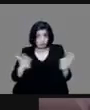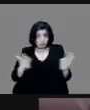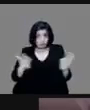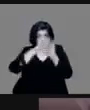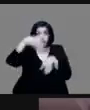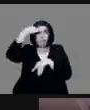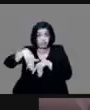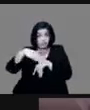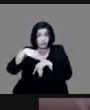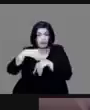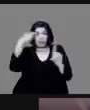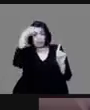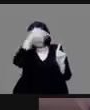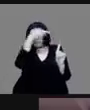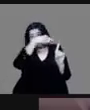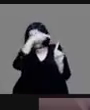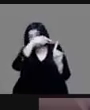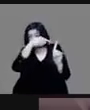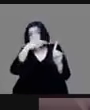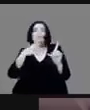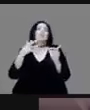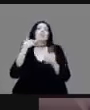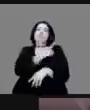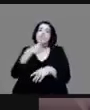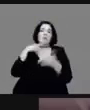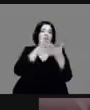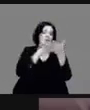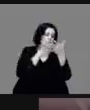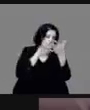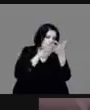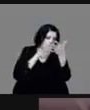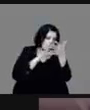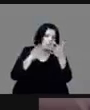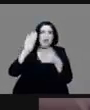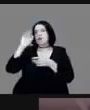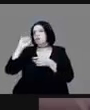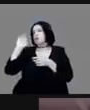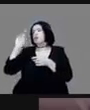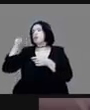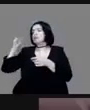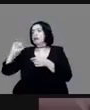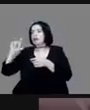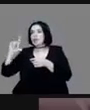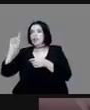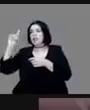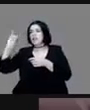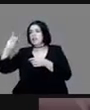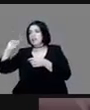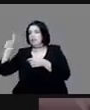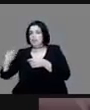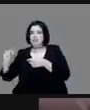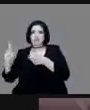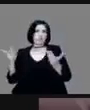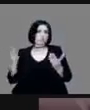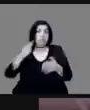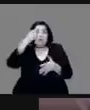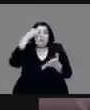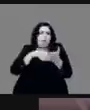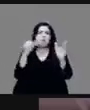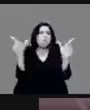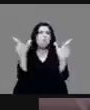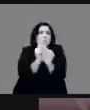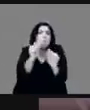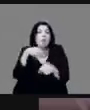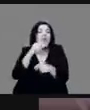Díaz del Castillo yo creo que Bernal en ese lapso es muy breve pero este nos pinta quien